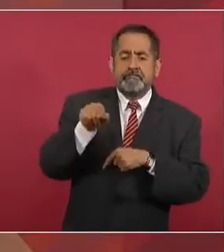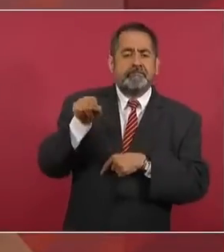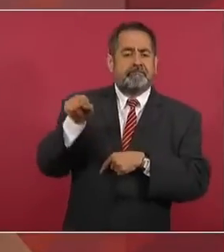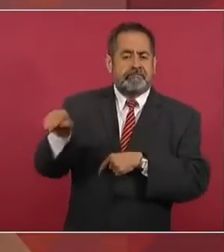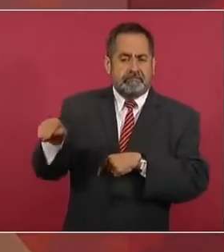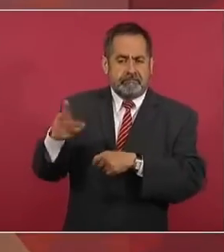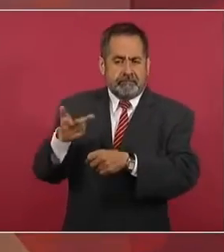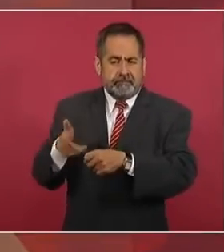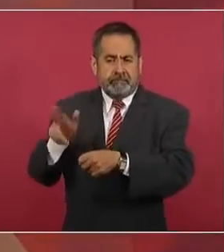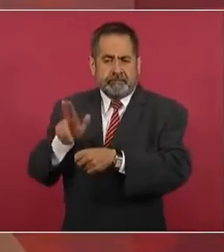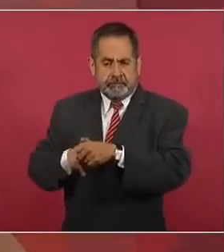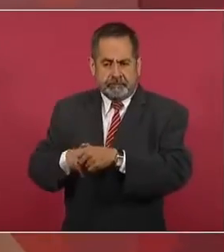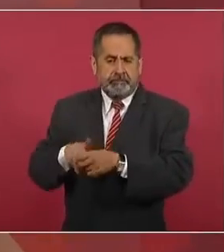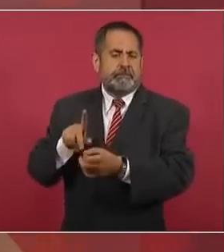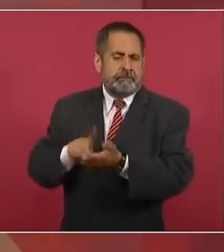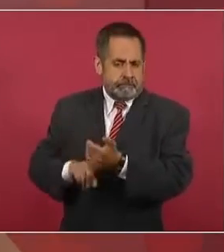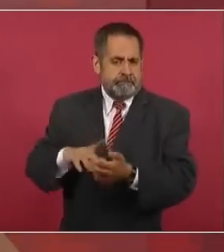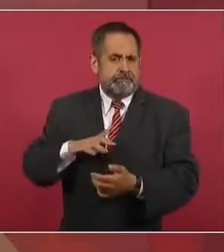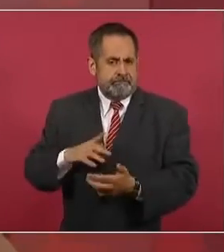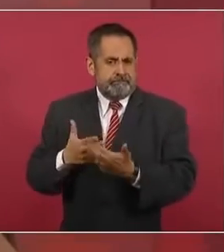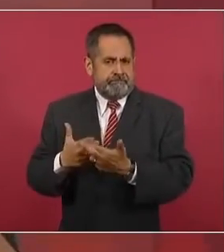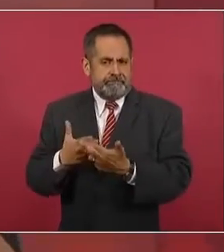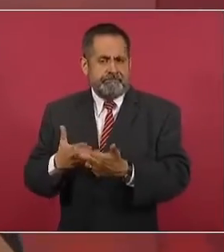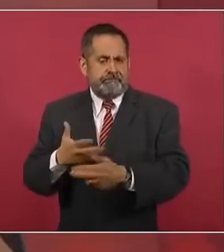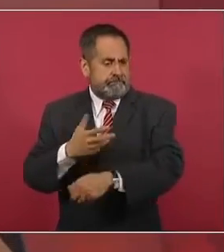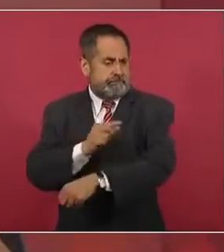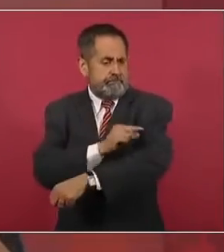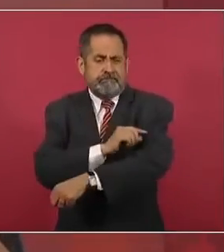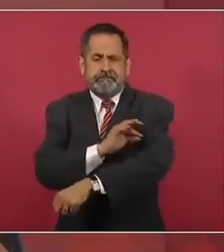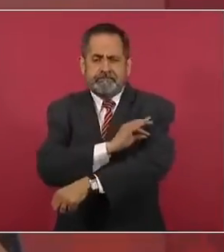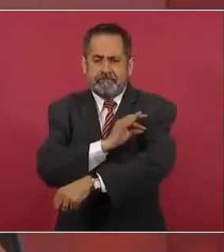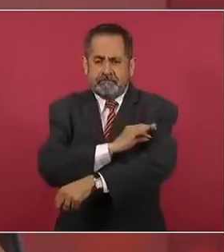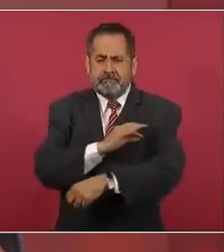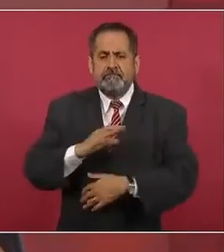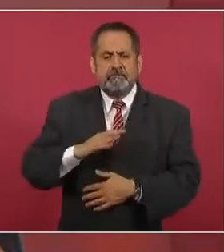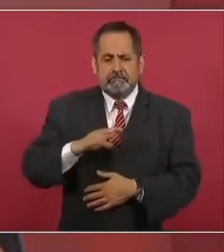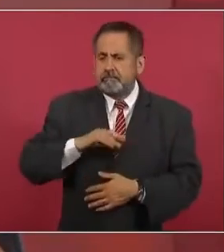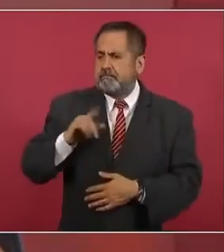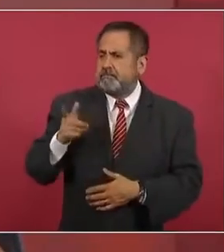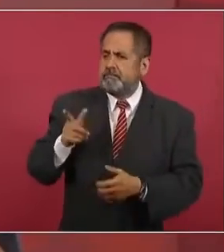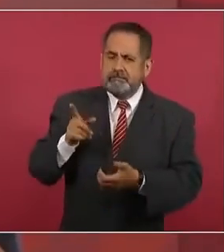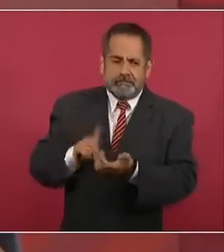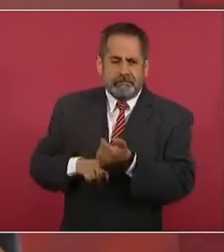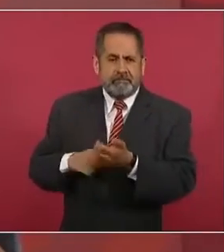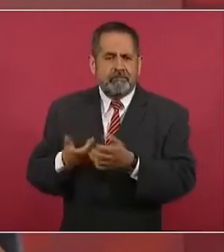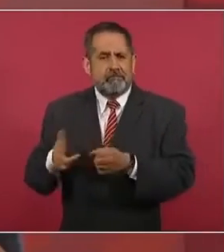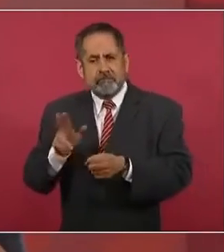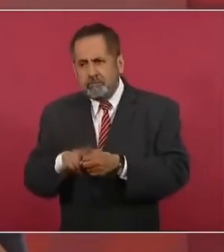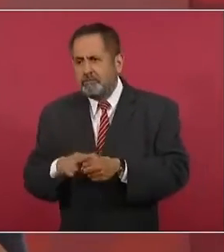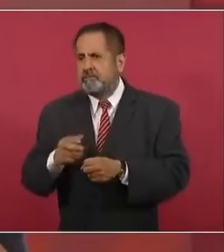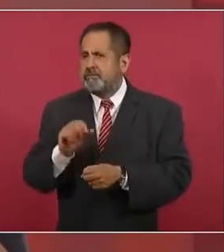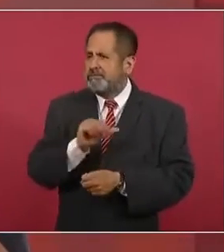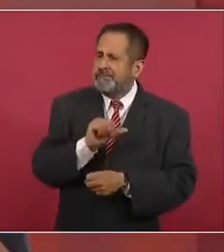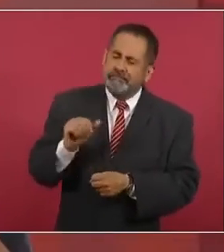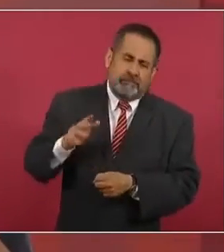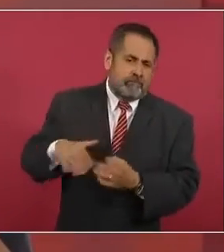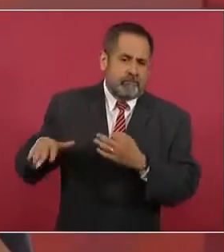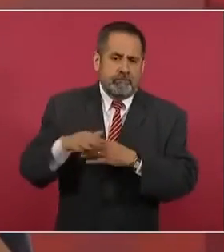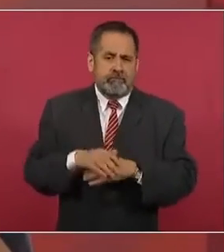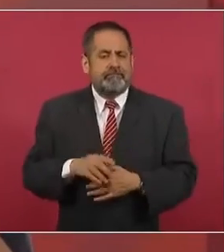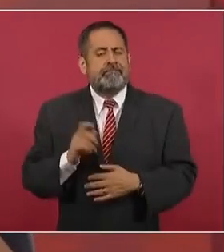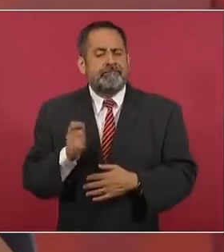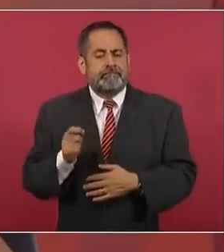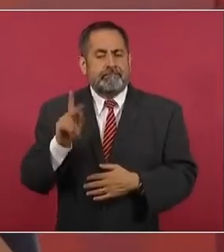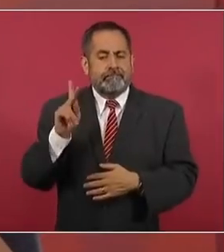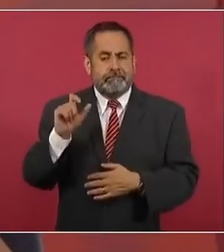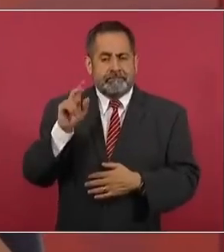Sí van a haber vacunas en todos los centros de vacunación, en todos los hospitales, pero se termina el plan de